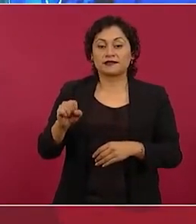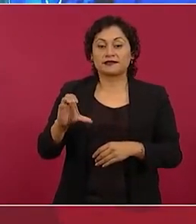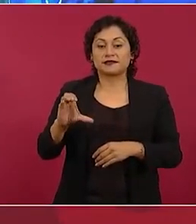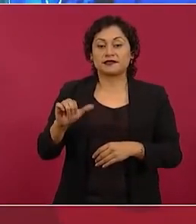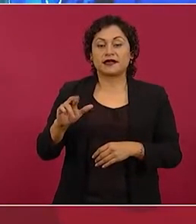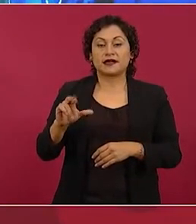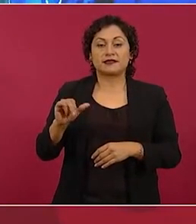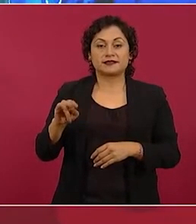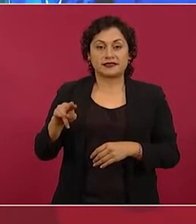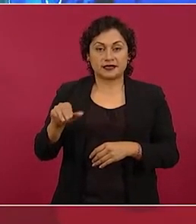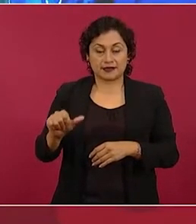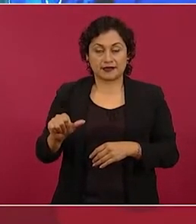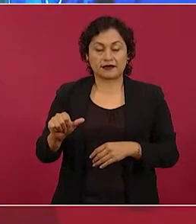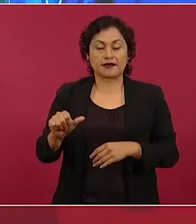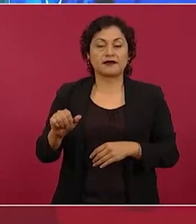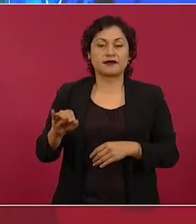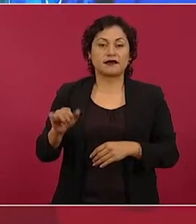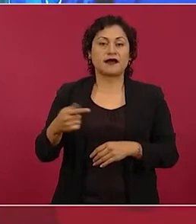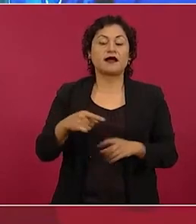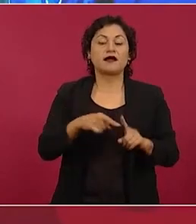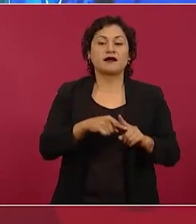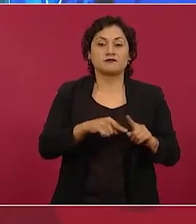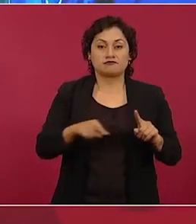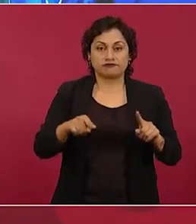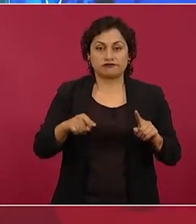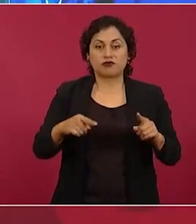Entonces, esto es como un cruce.